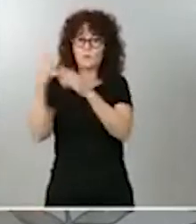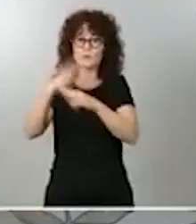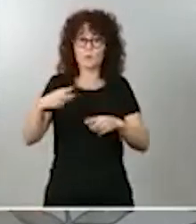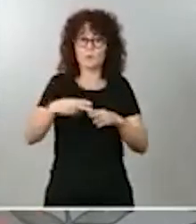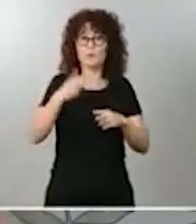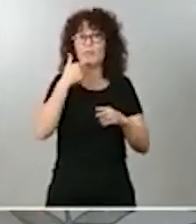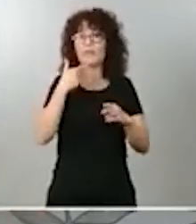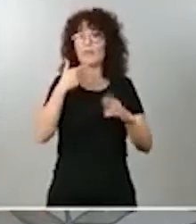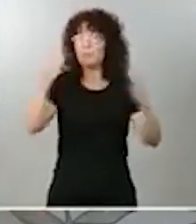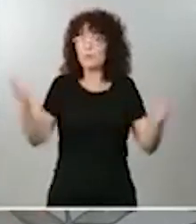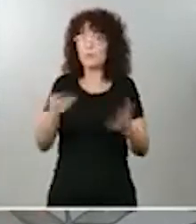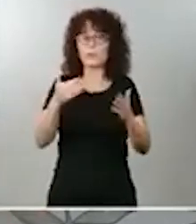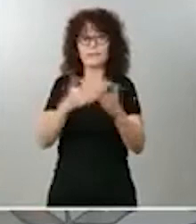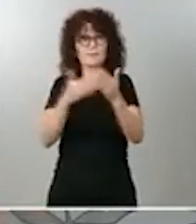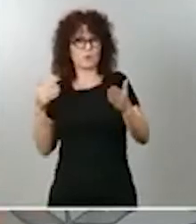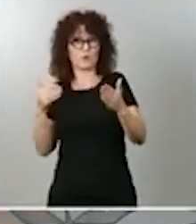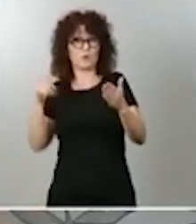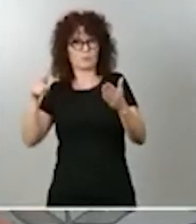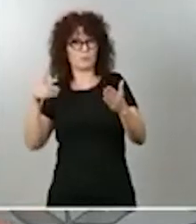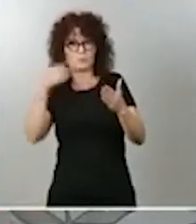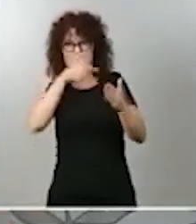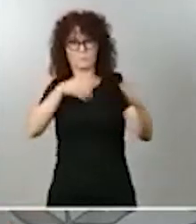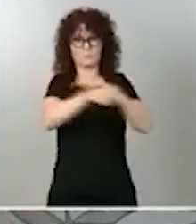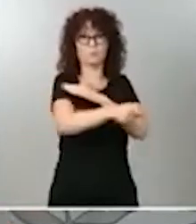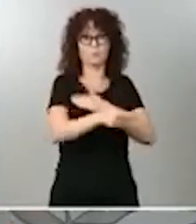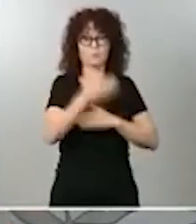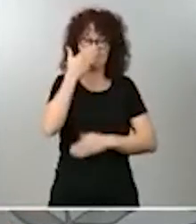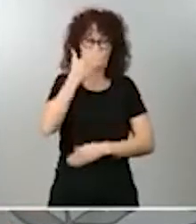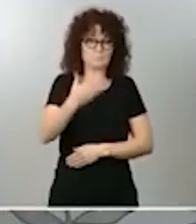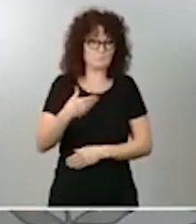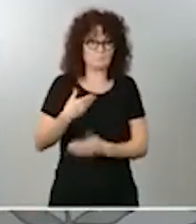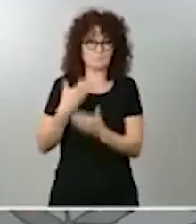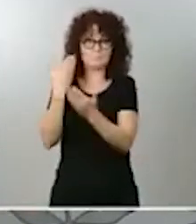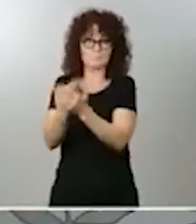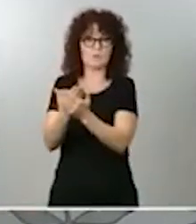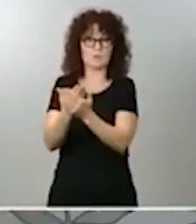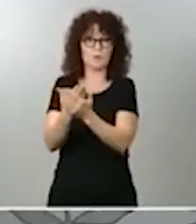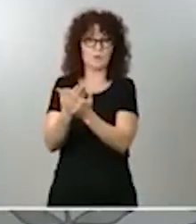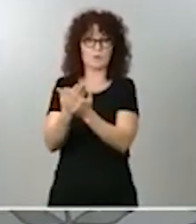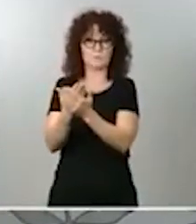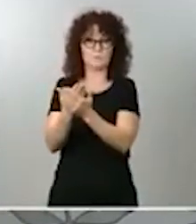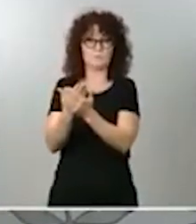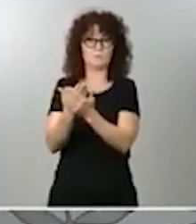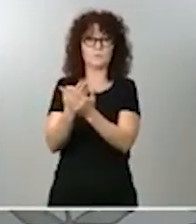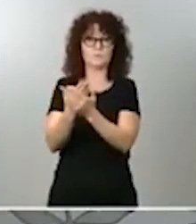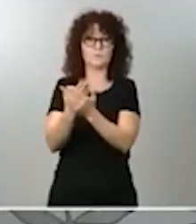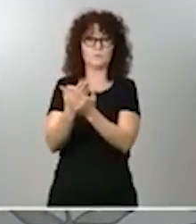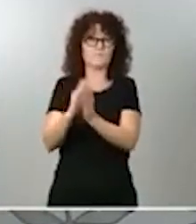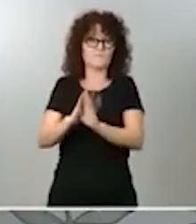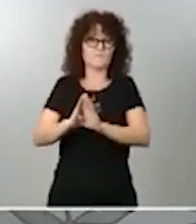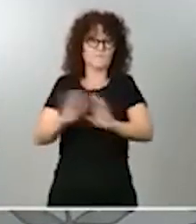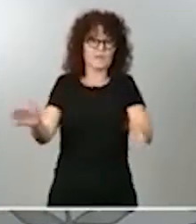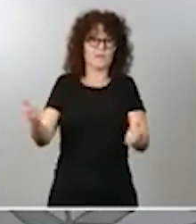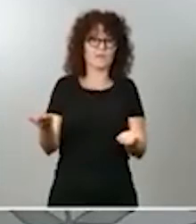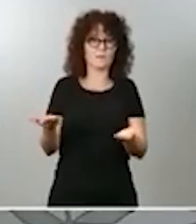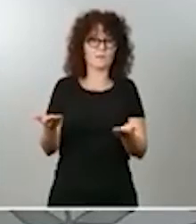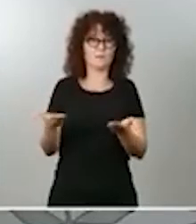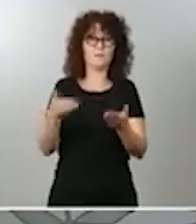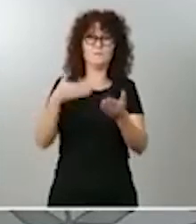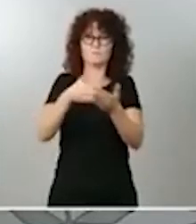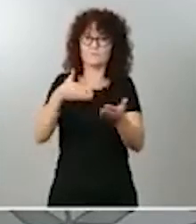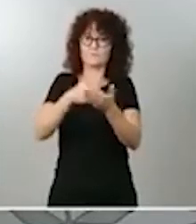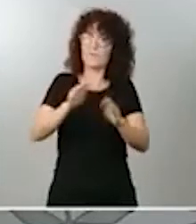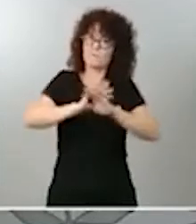que, sinceramente, le pido al Partido Popular que salga de esta tarea de obstrucción, que haga la